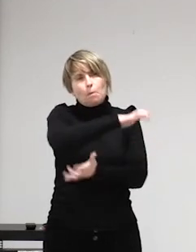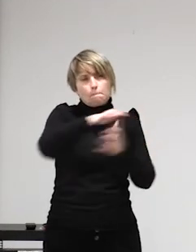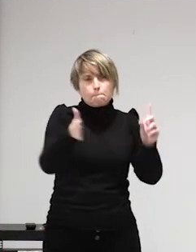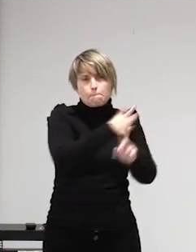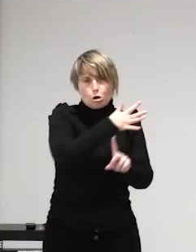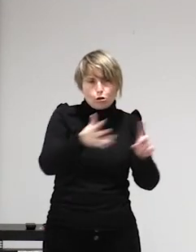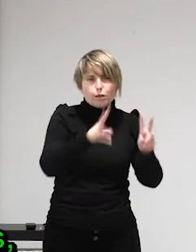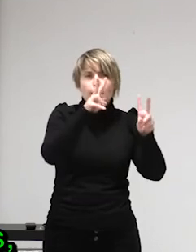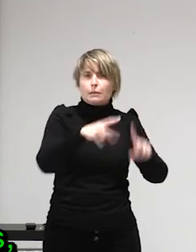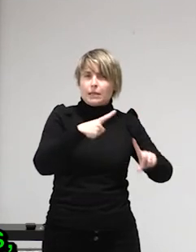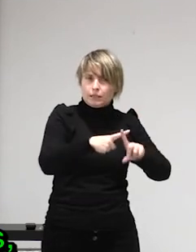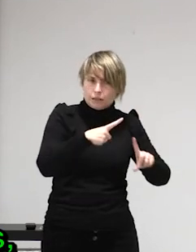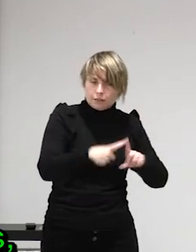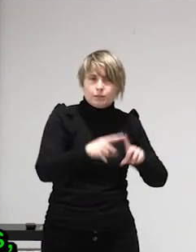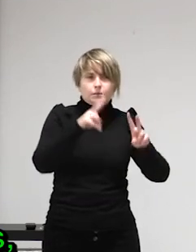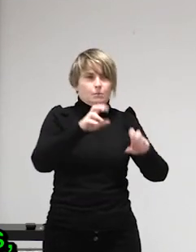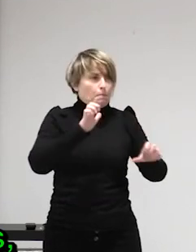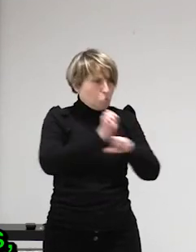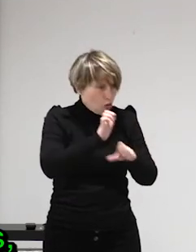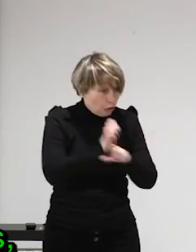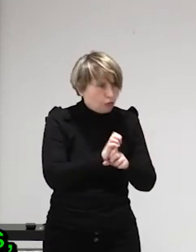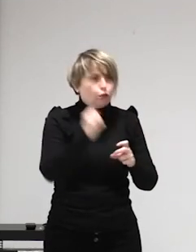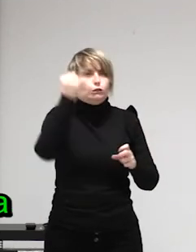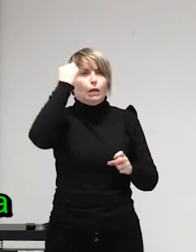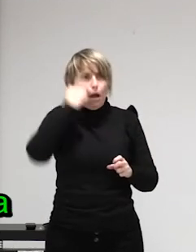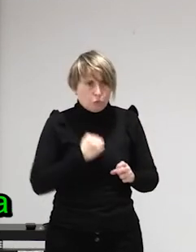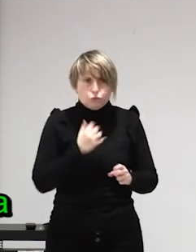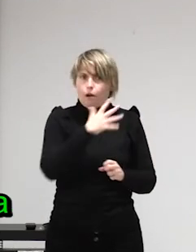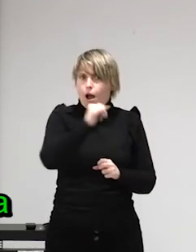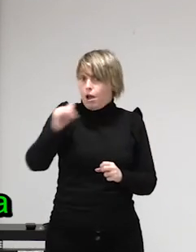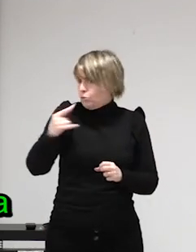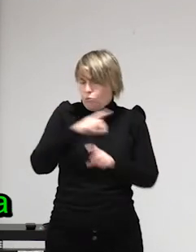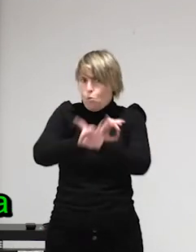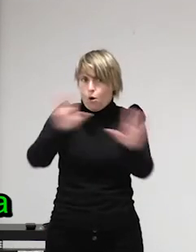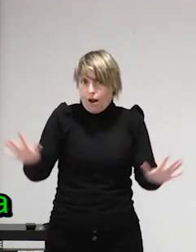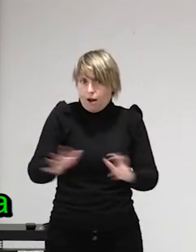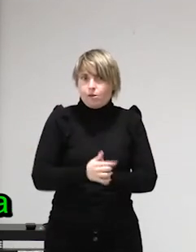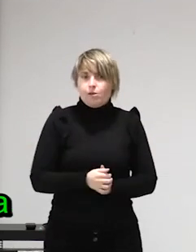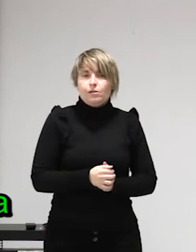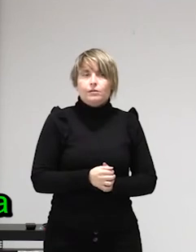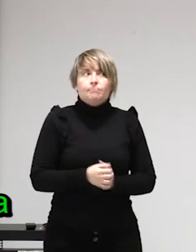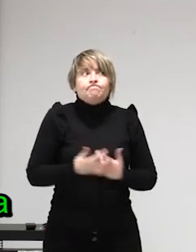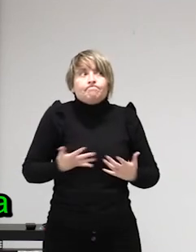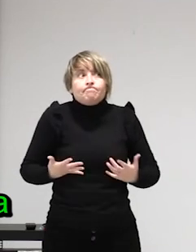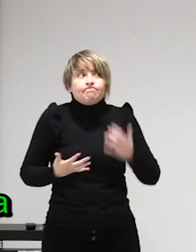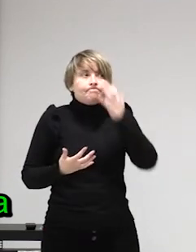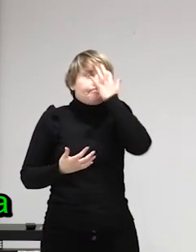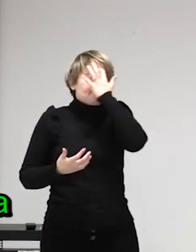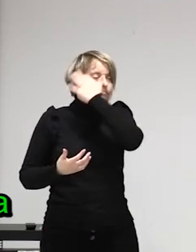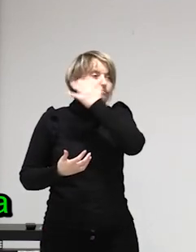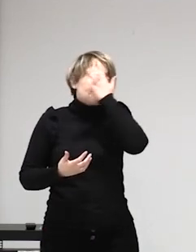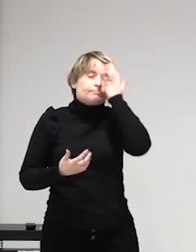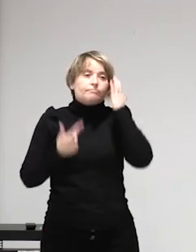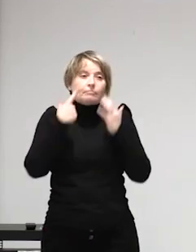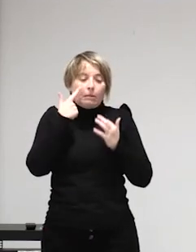sexualidad y es yo creo que en muchas ocasiones todos esos sentimientos de angustia que genera el traspasar la línea